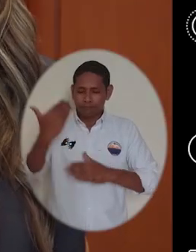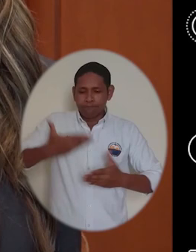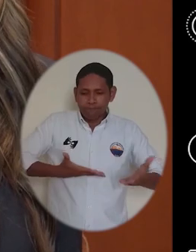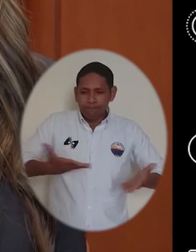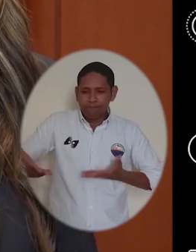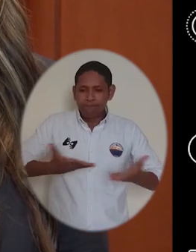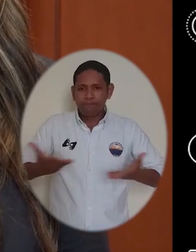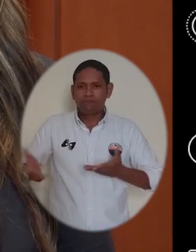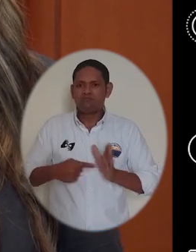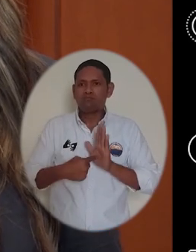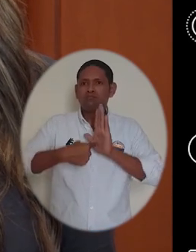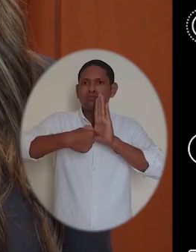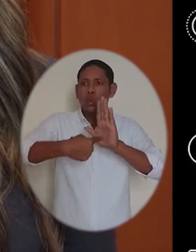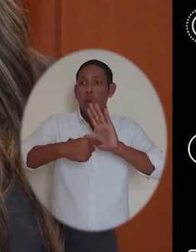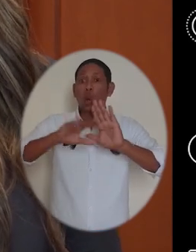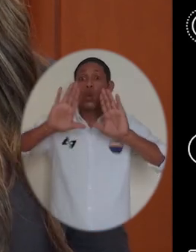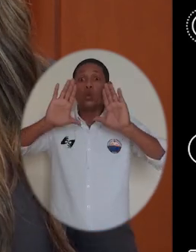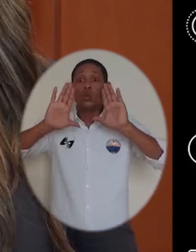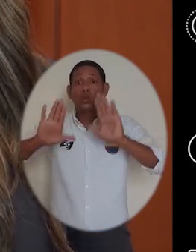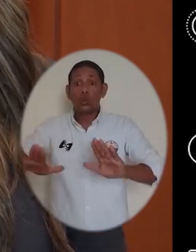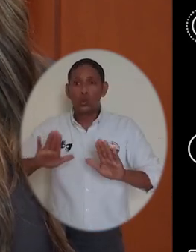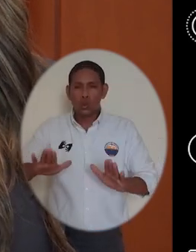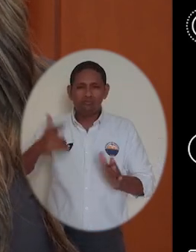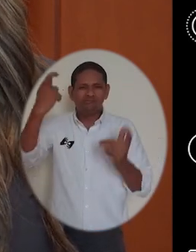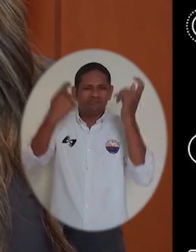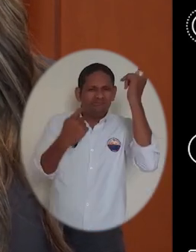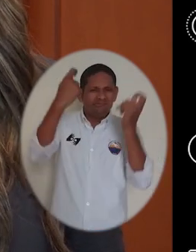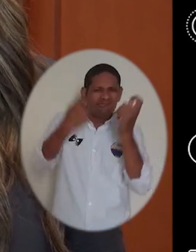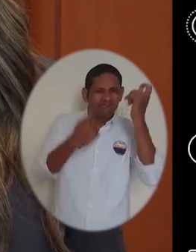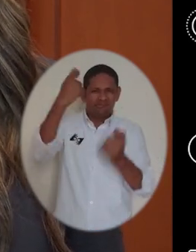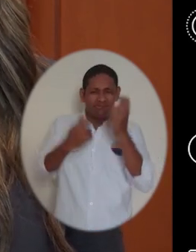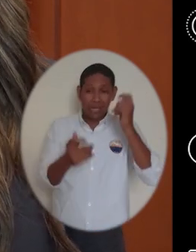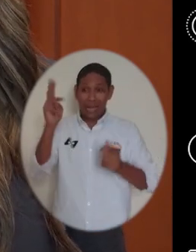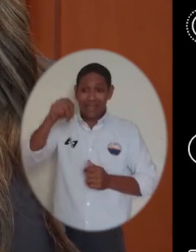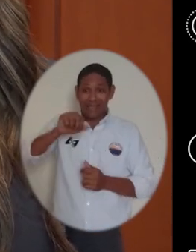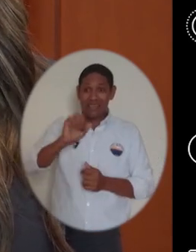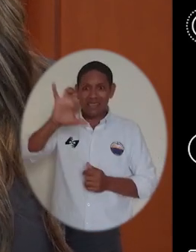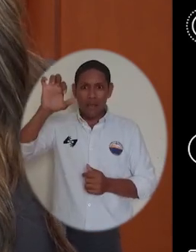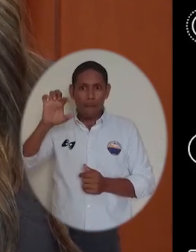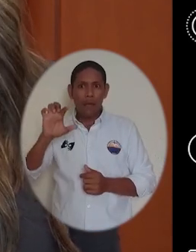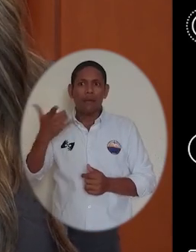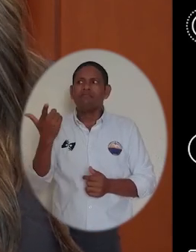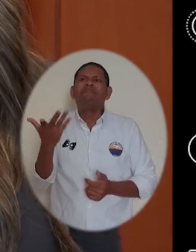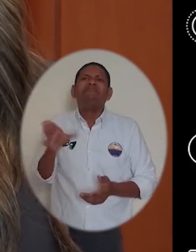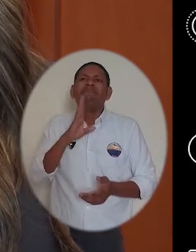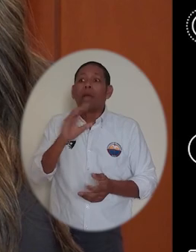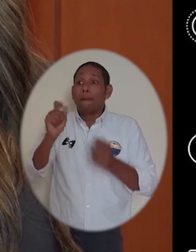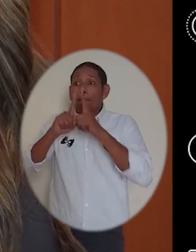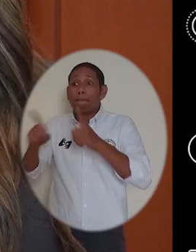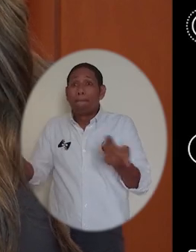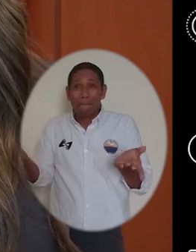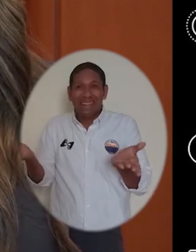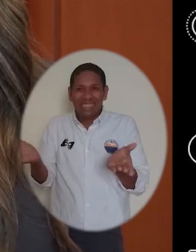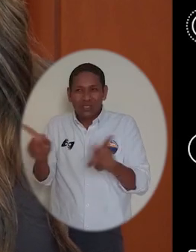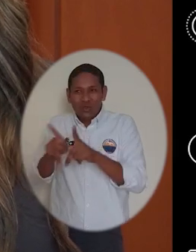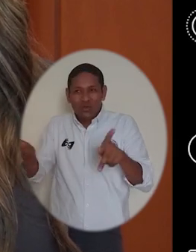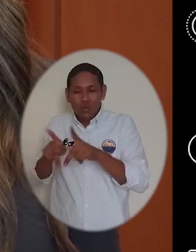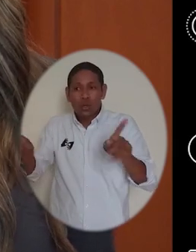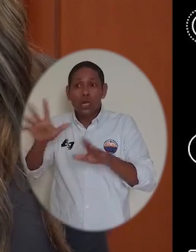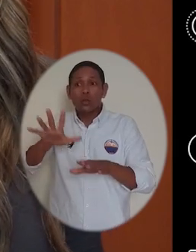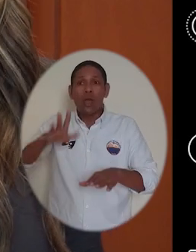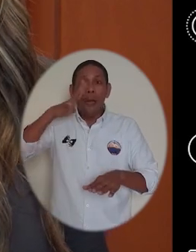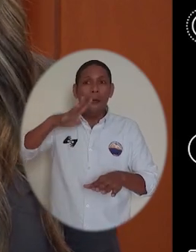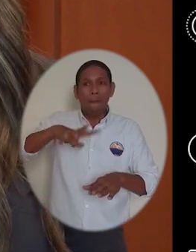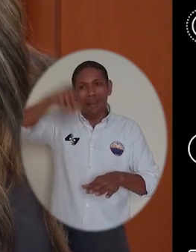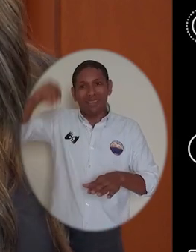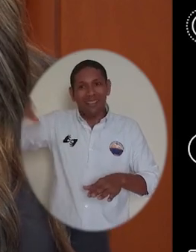La Universidad del Magdalena ha puesto en marcha el consultorio empresarial y contable NAF, una iniciativa que pone a disposición de todos